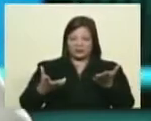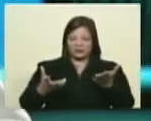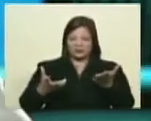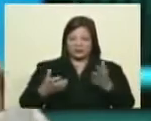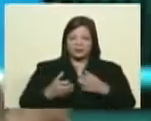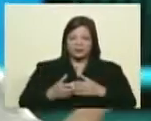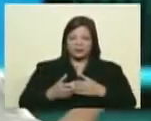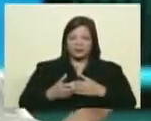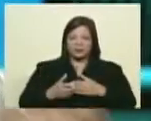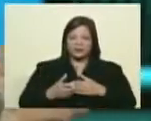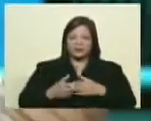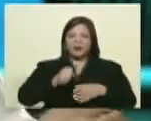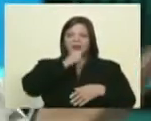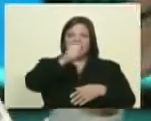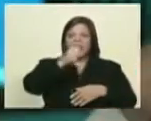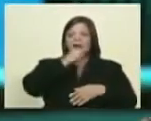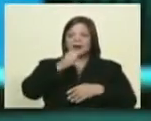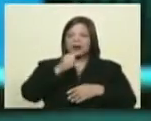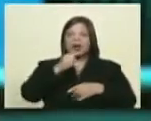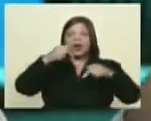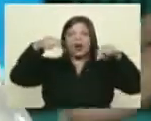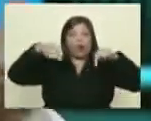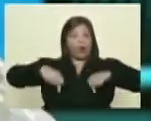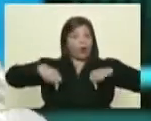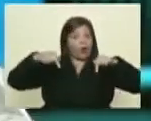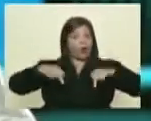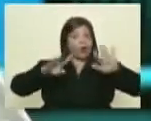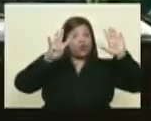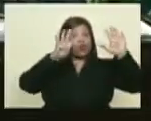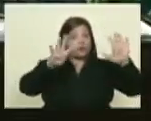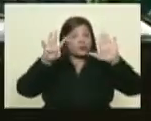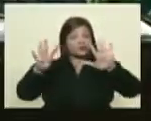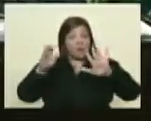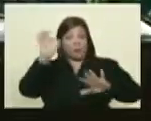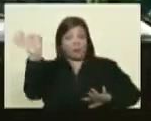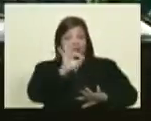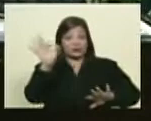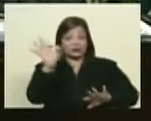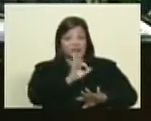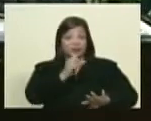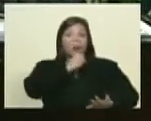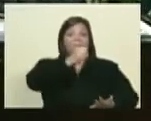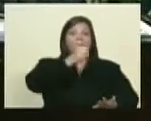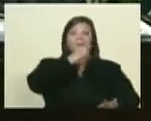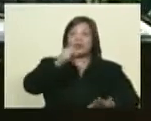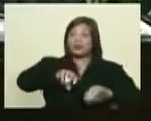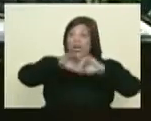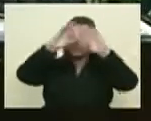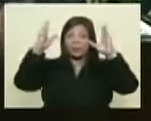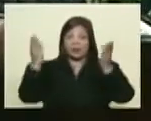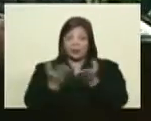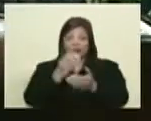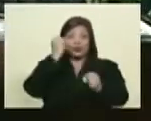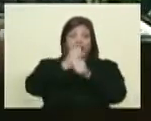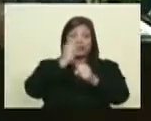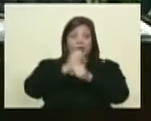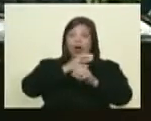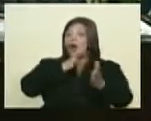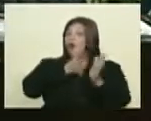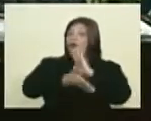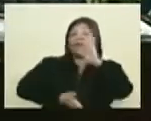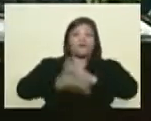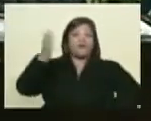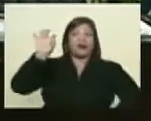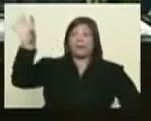corresponsal hoy en día el 99% de los periodistas que están trabajando fuera de sus países